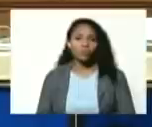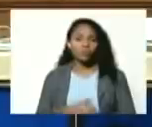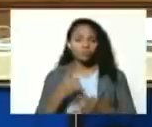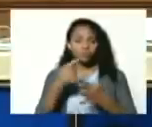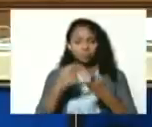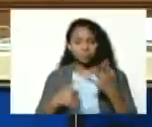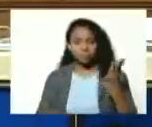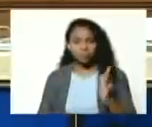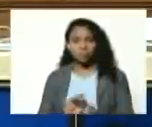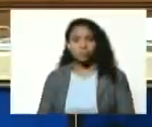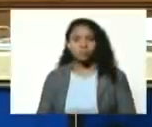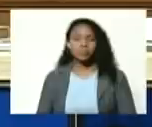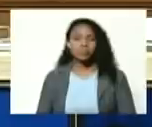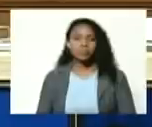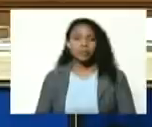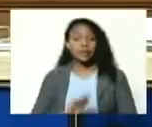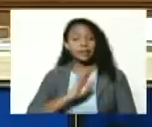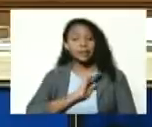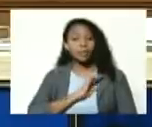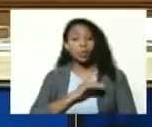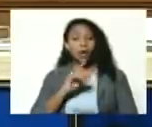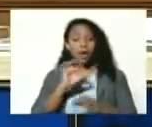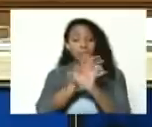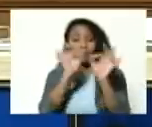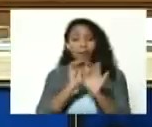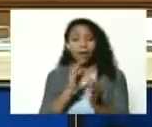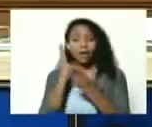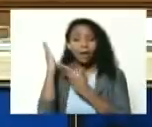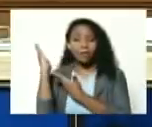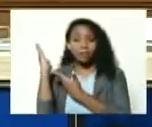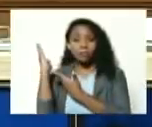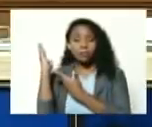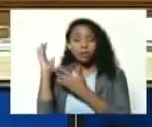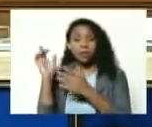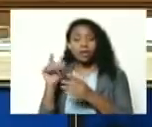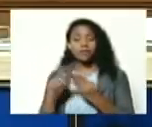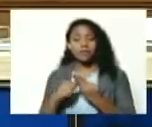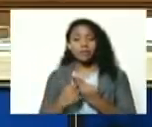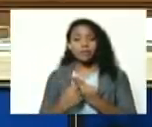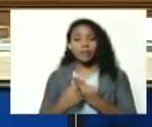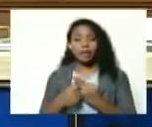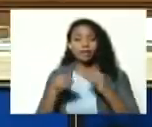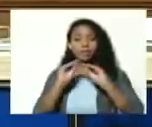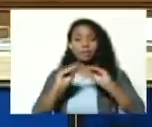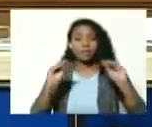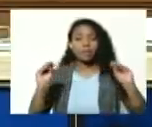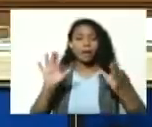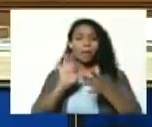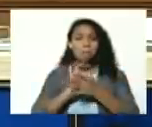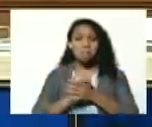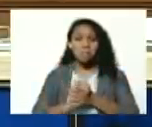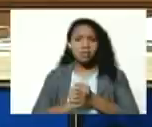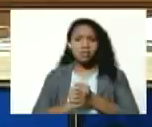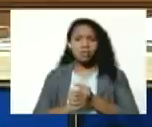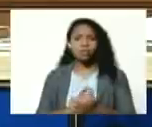etcétera tenemos que regalar esta revista y llamar a nuestros amigos